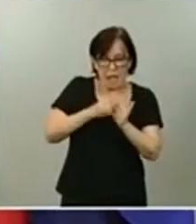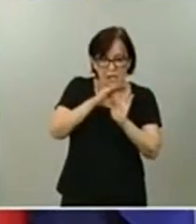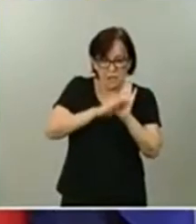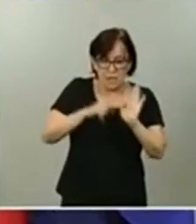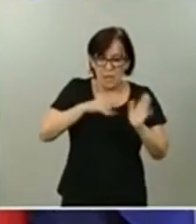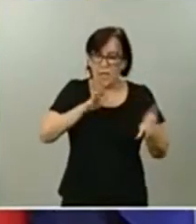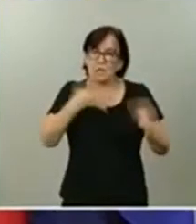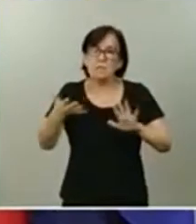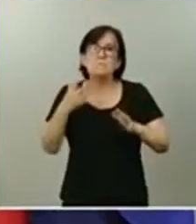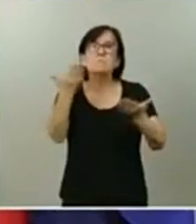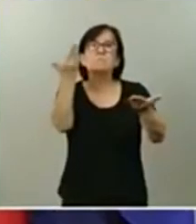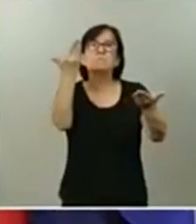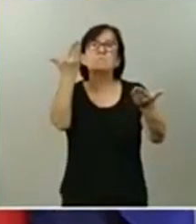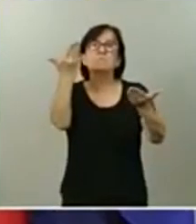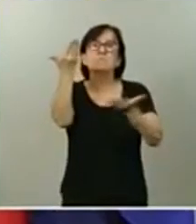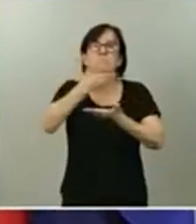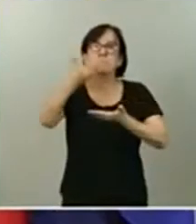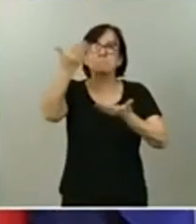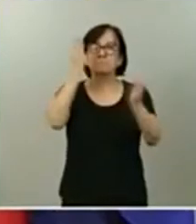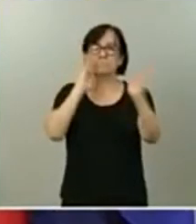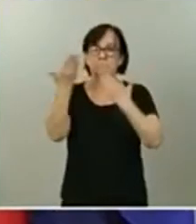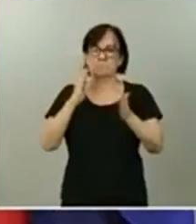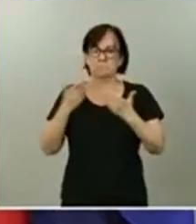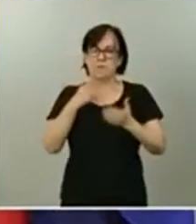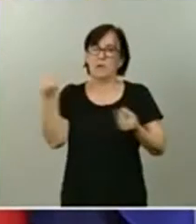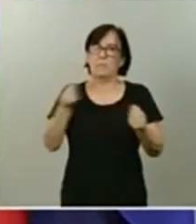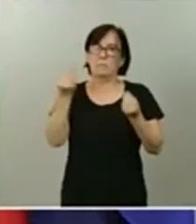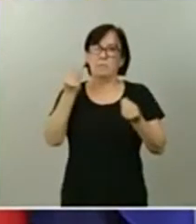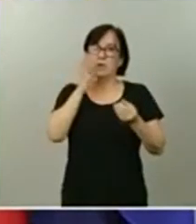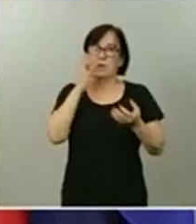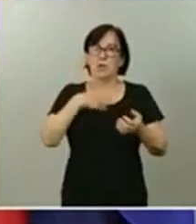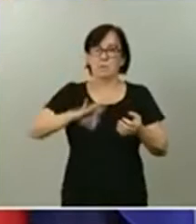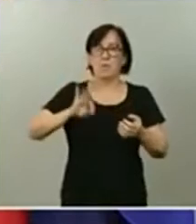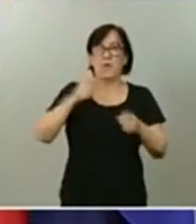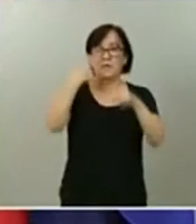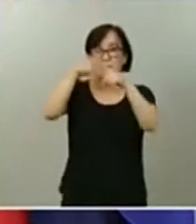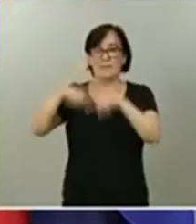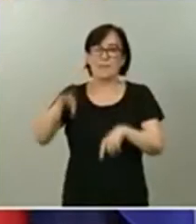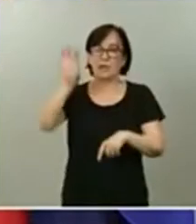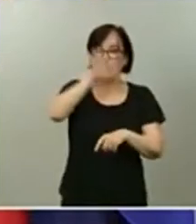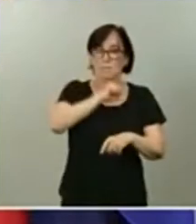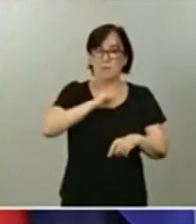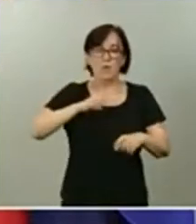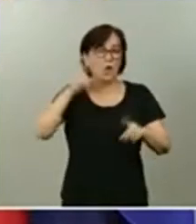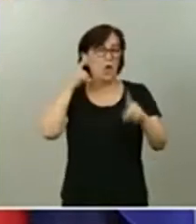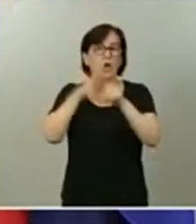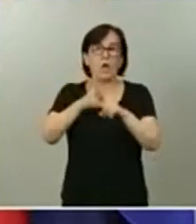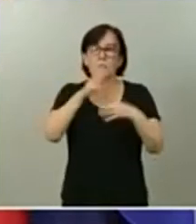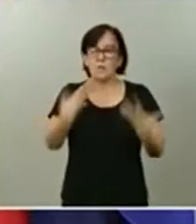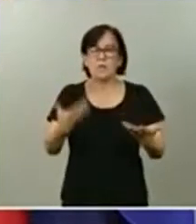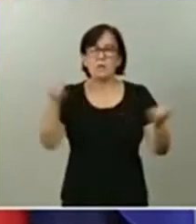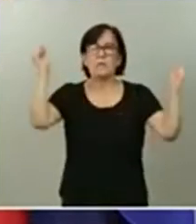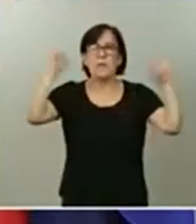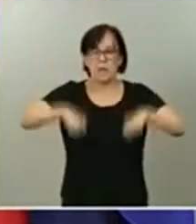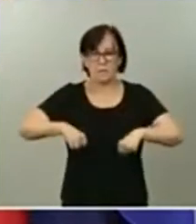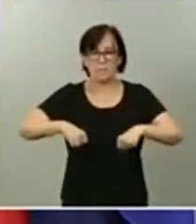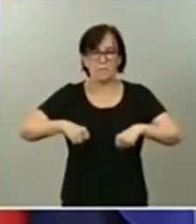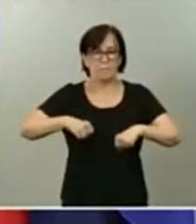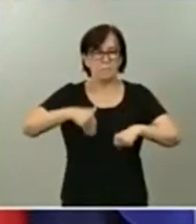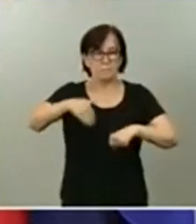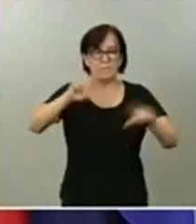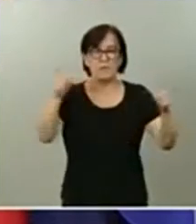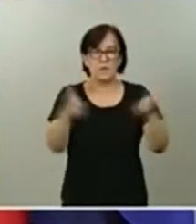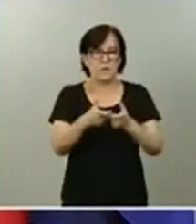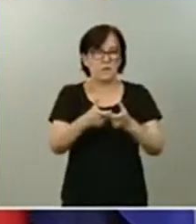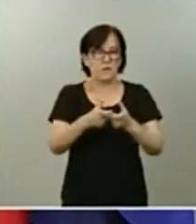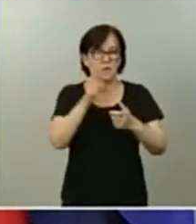las aportaciones y mejoras al mismo que puedan hacer las distintas comunidades autónomas. Y el objetivo que tenemos es aprobarlo en la reunión que tenemos prevista